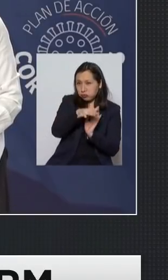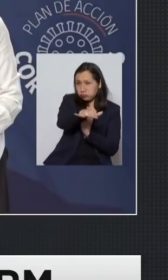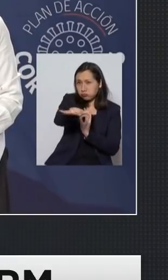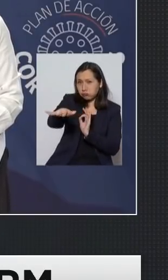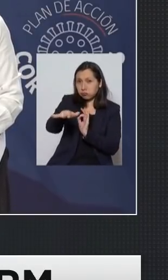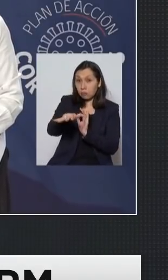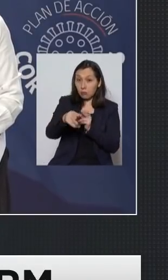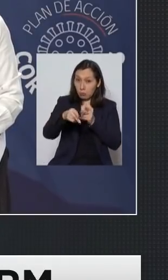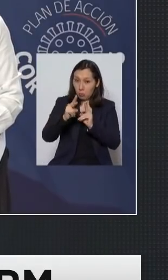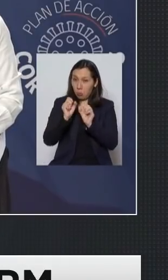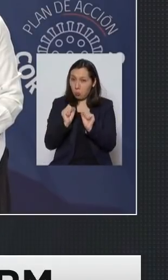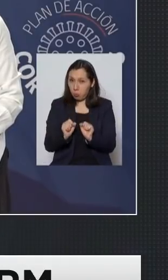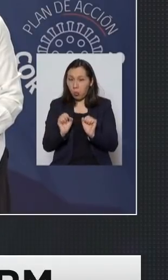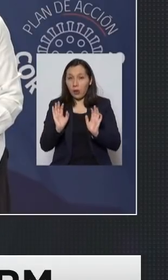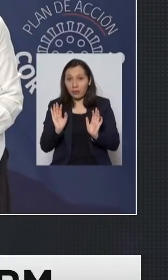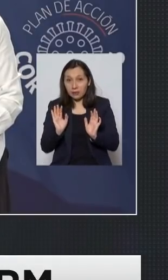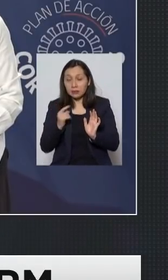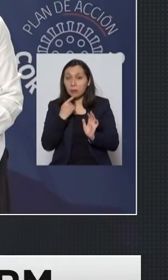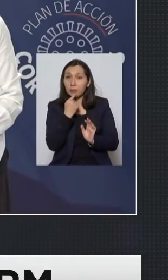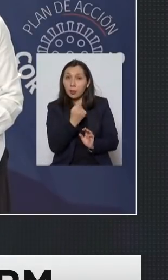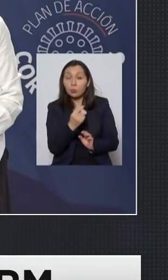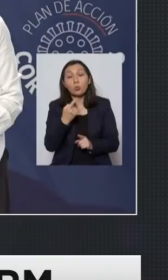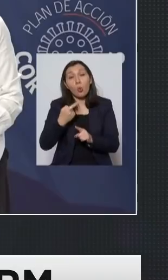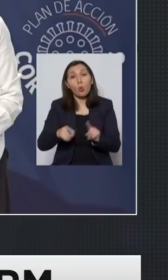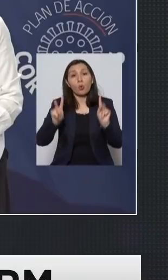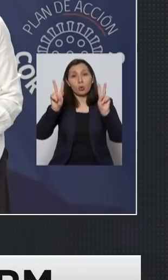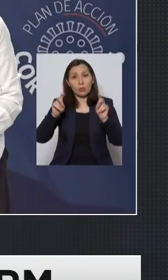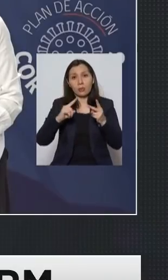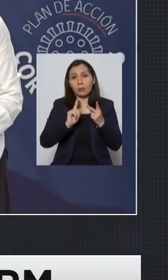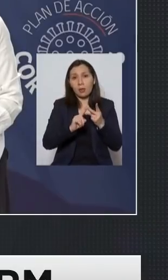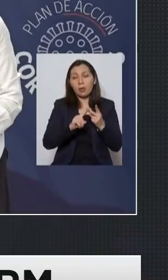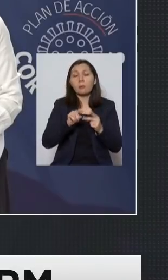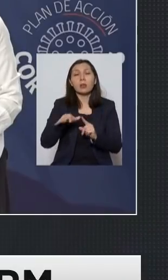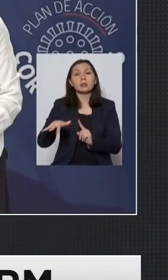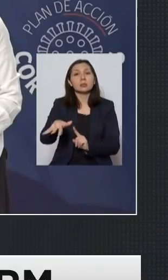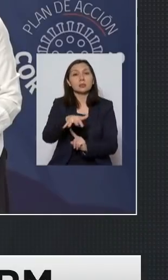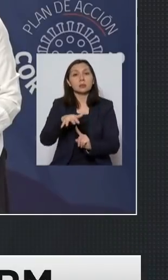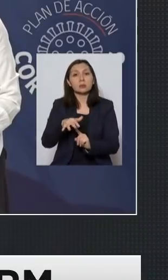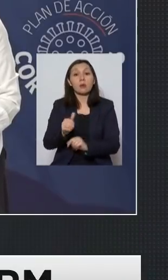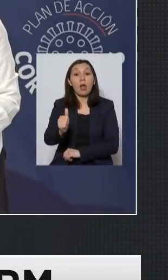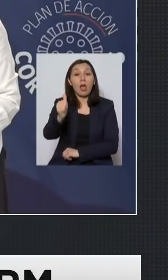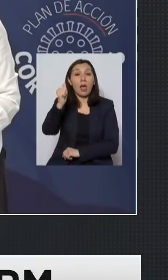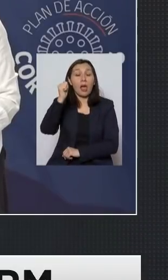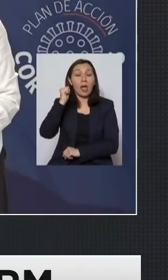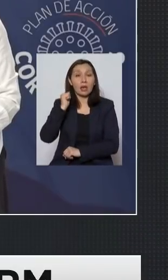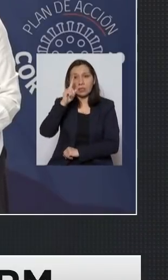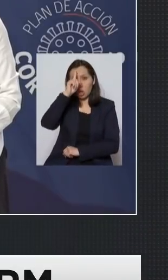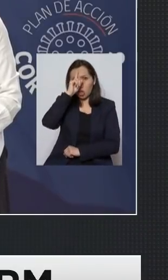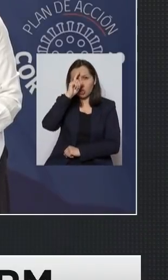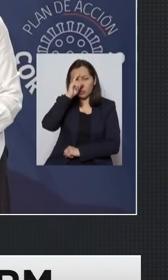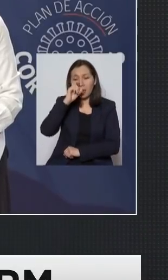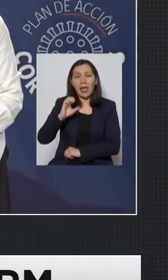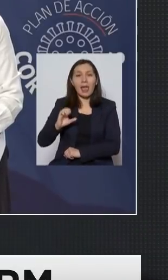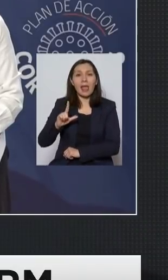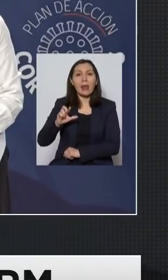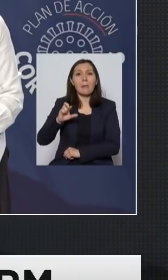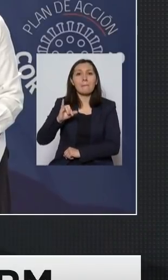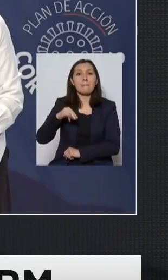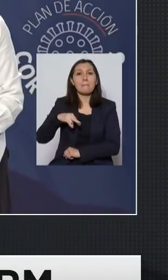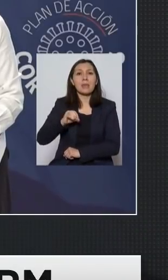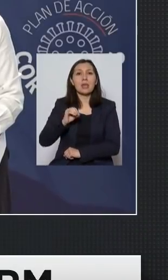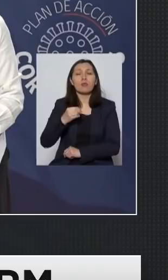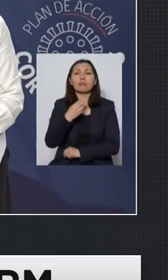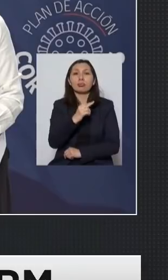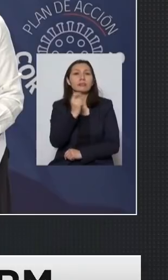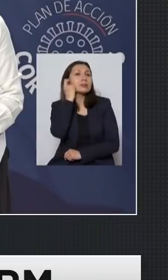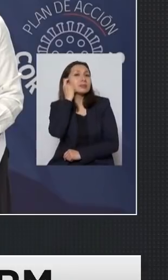factible y con respecto a otro tema una situación que se vivió en el día de ayer en el hospital El Pino en San Bernardo